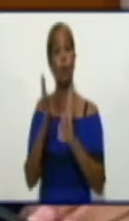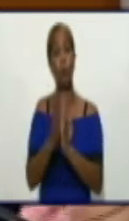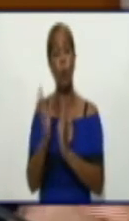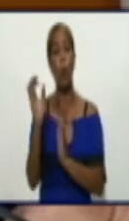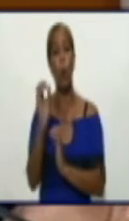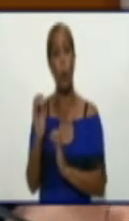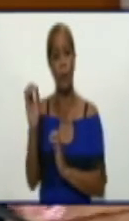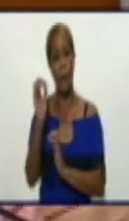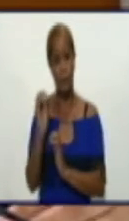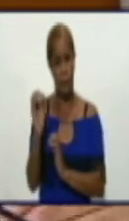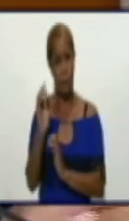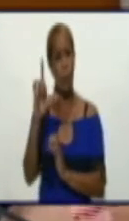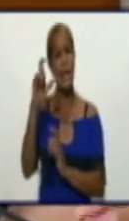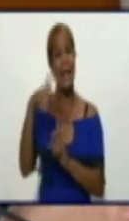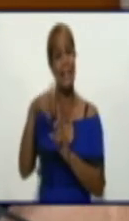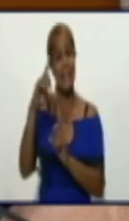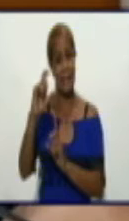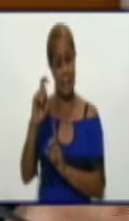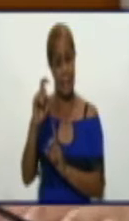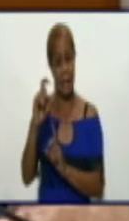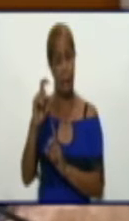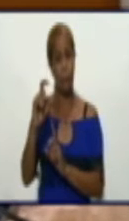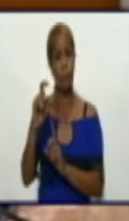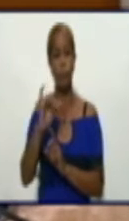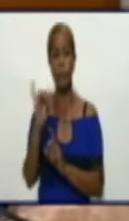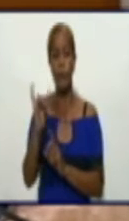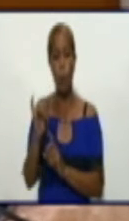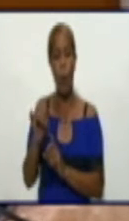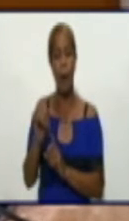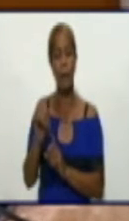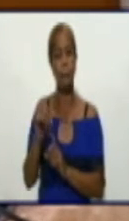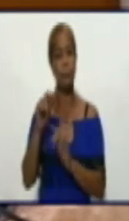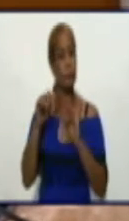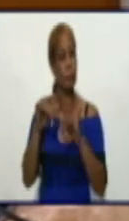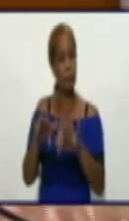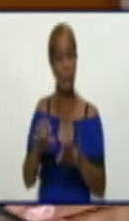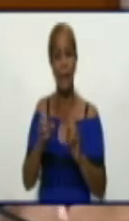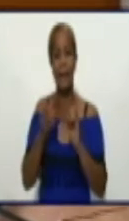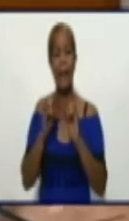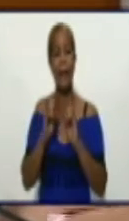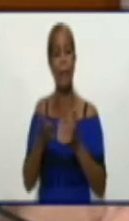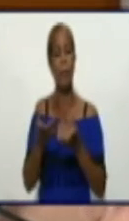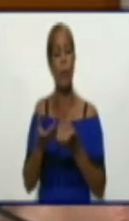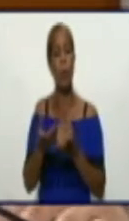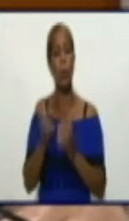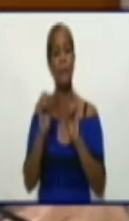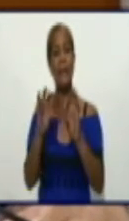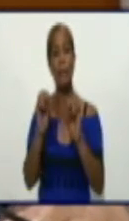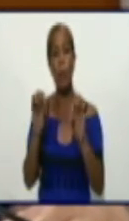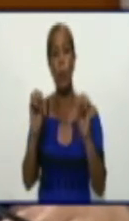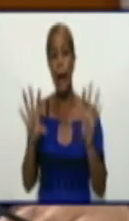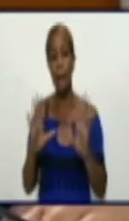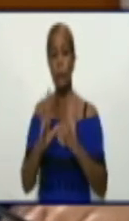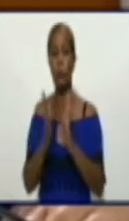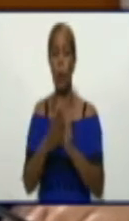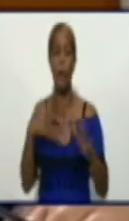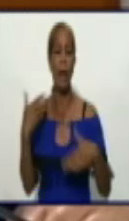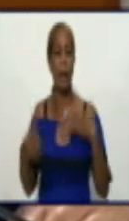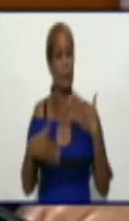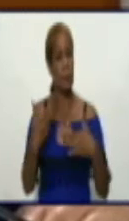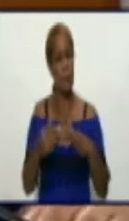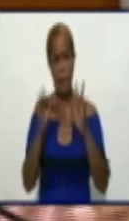pasando por las radios, por los diferentes espacios nuestros, para también divulgar todas sus actividades y así también en los municipios.